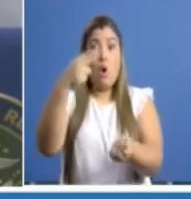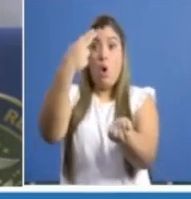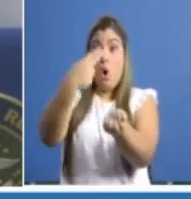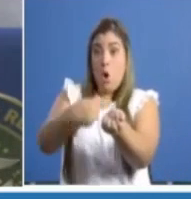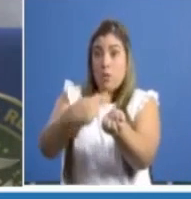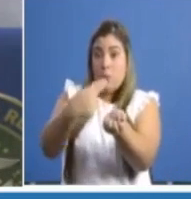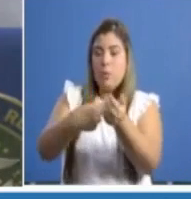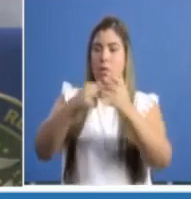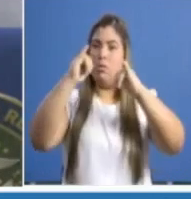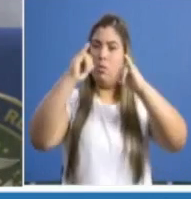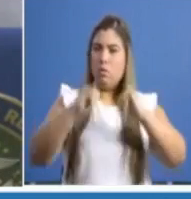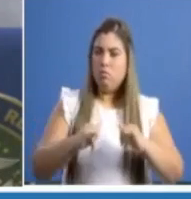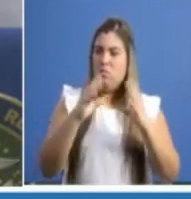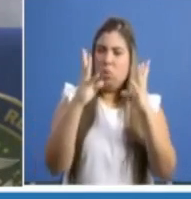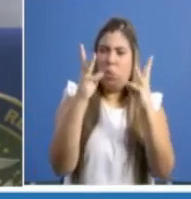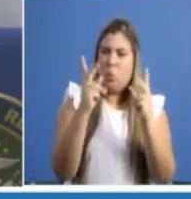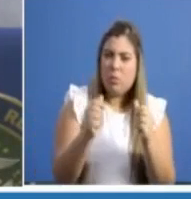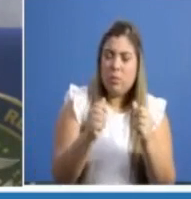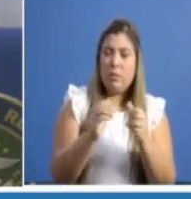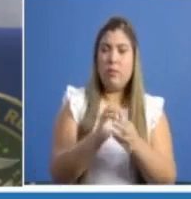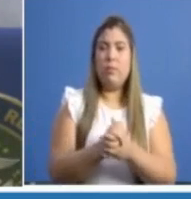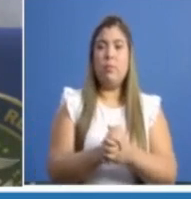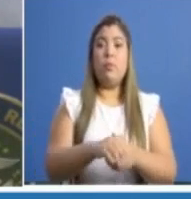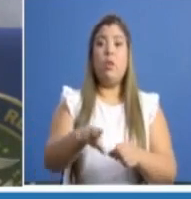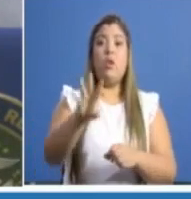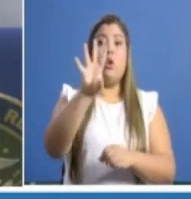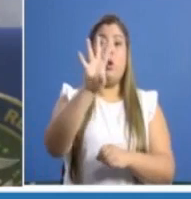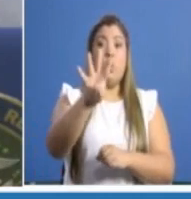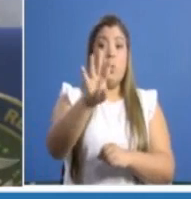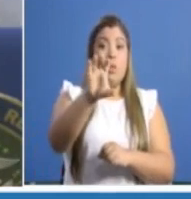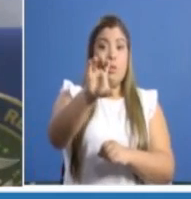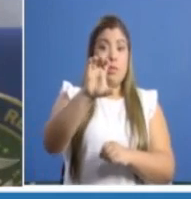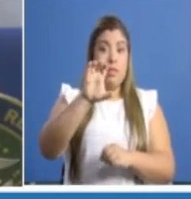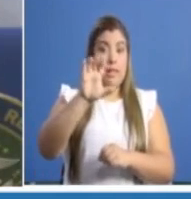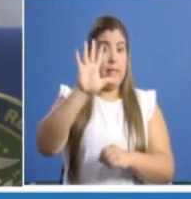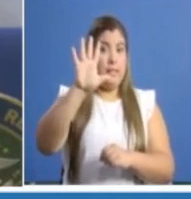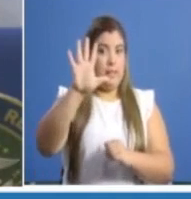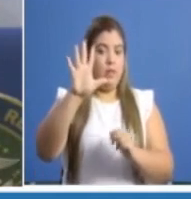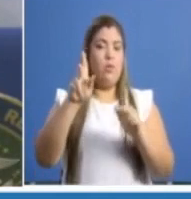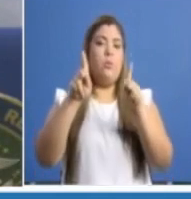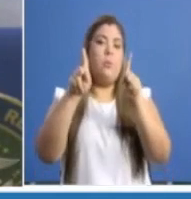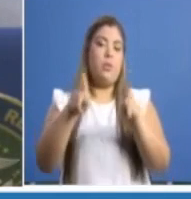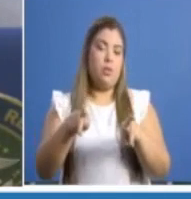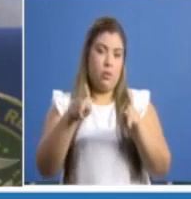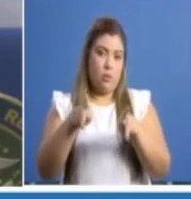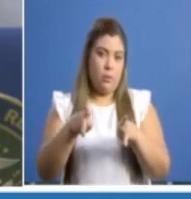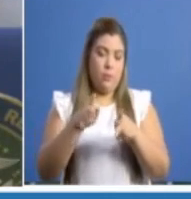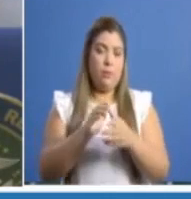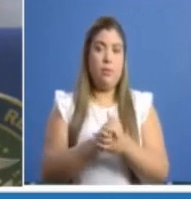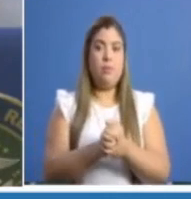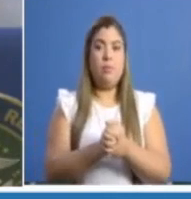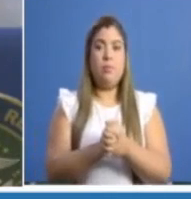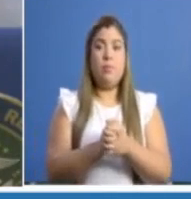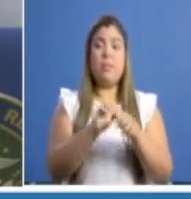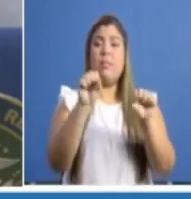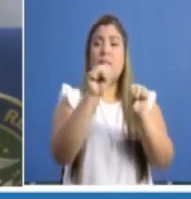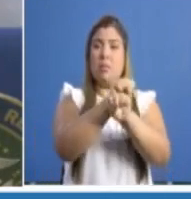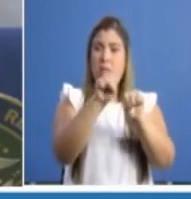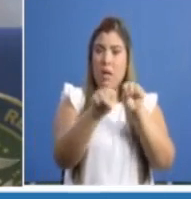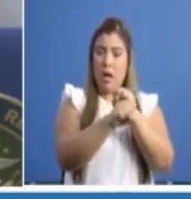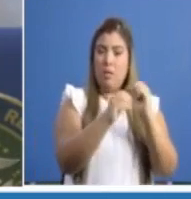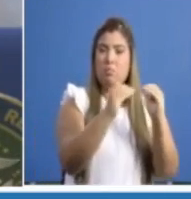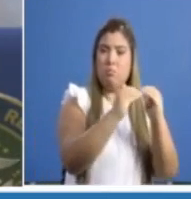hospitalizados, tenemos un total de 405 personas, reportadas en sala